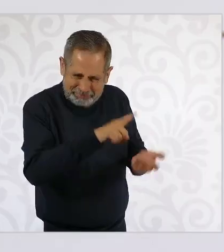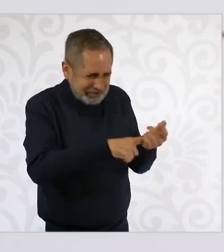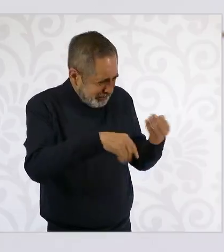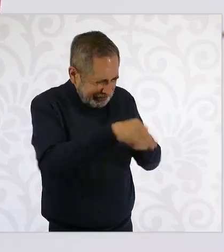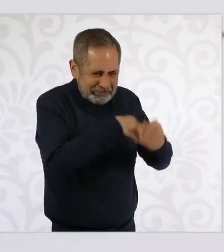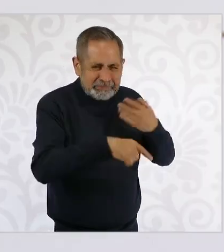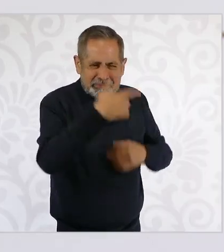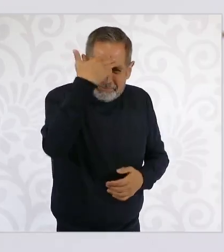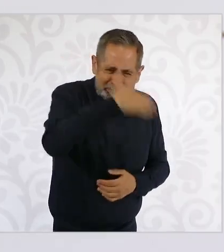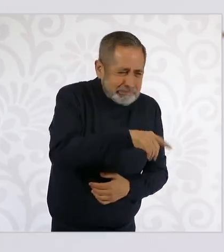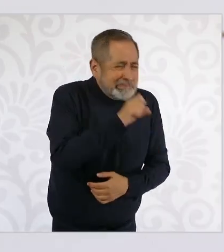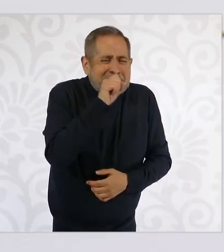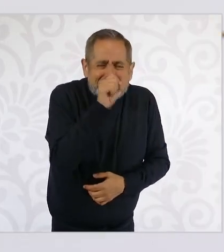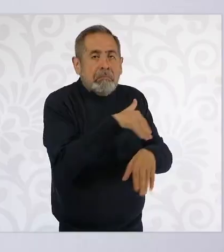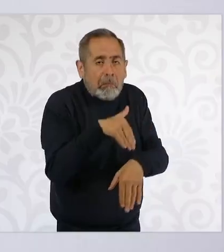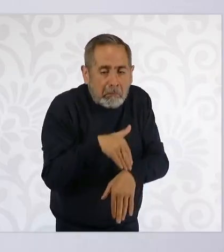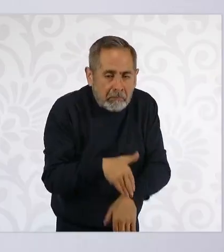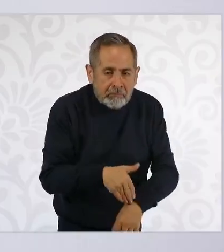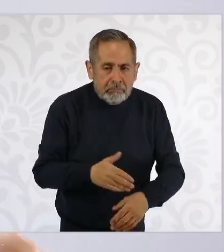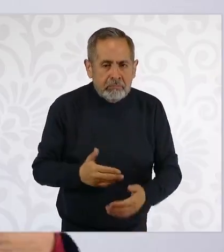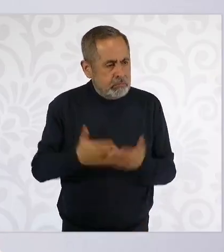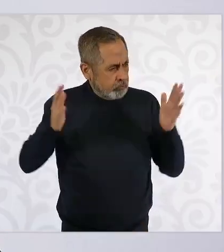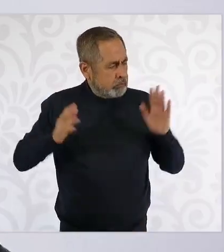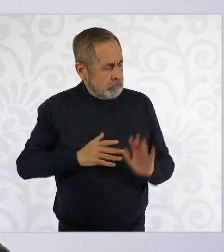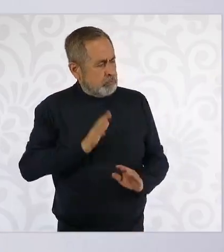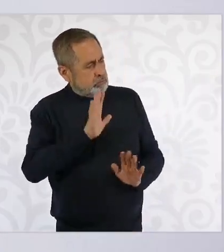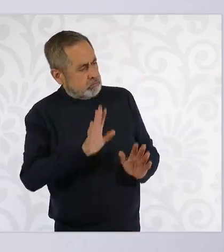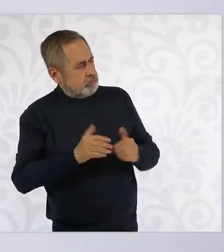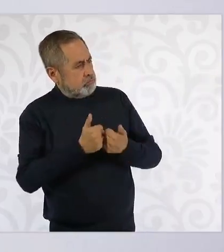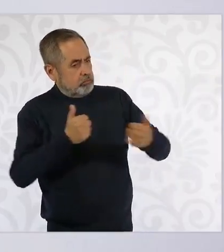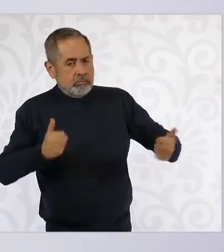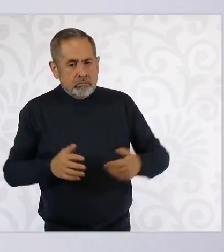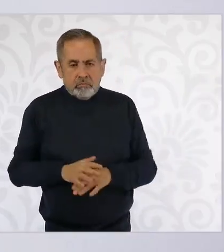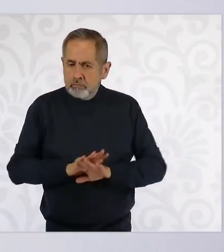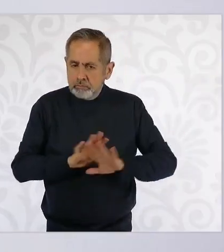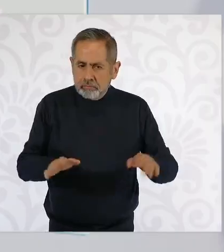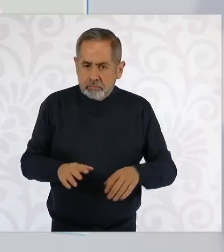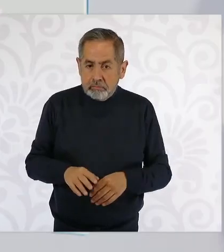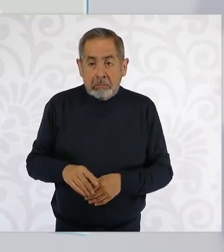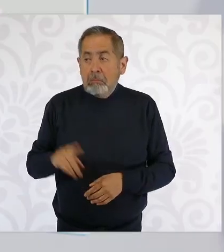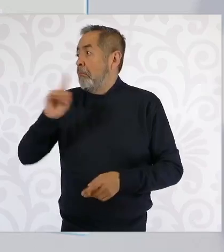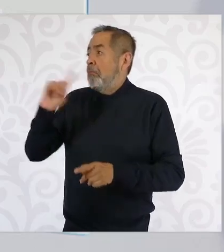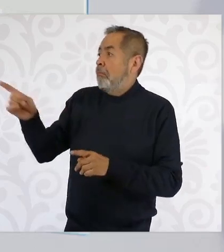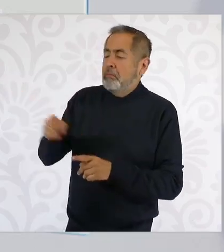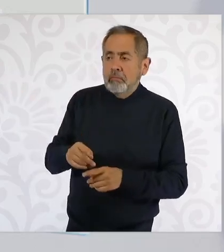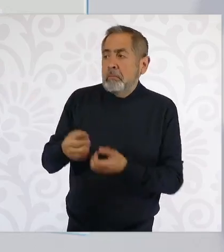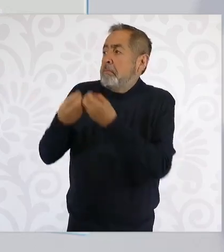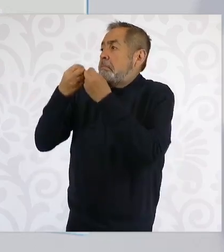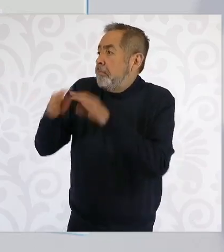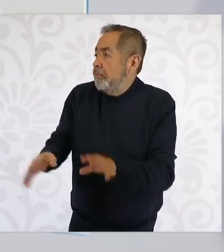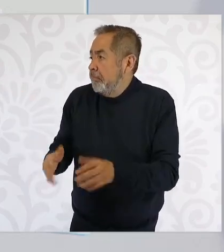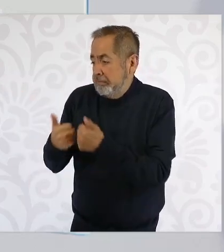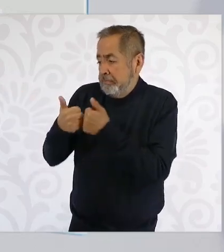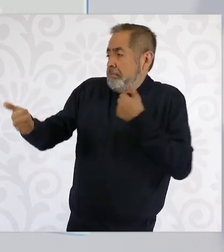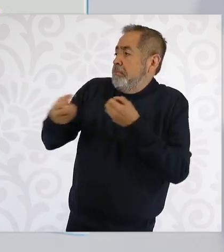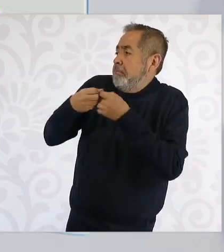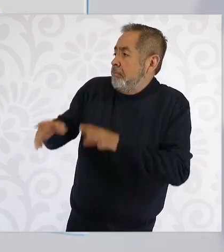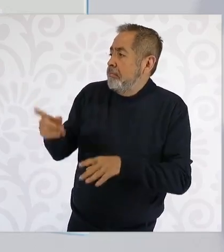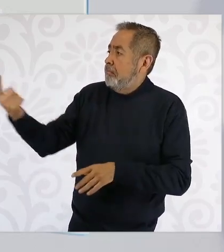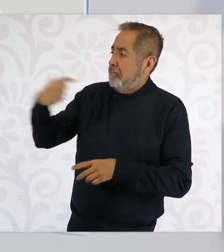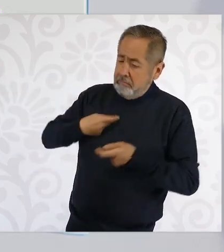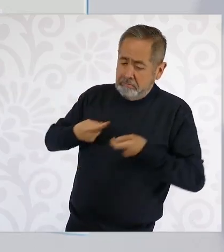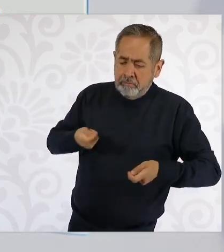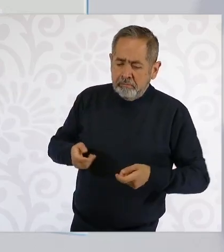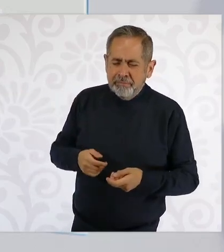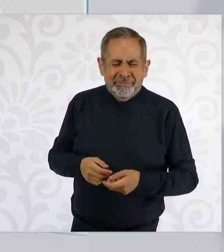más ellos. Pero ahora resulta que se va a quitar la independencia. Por eso, en mi toma de posesión, y